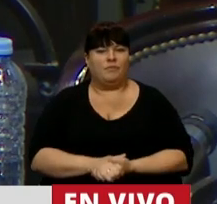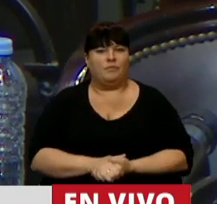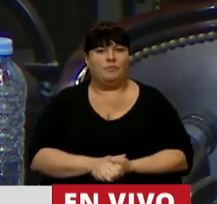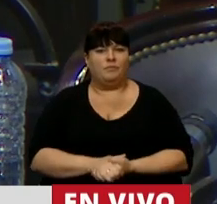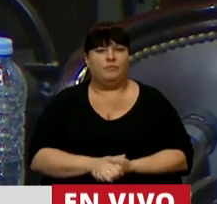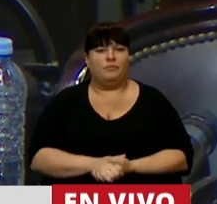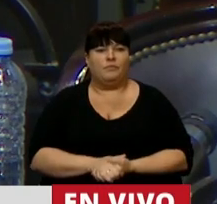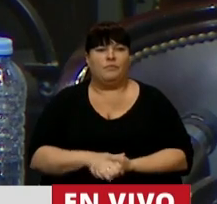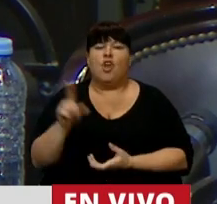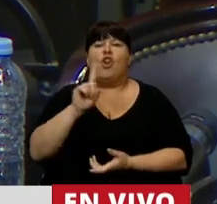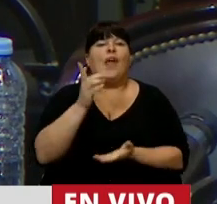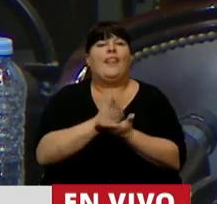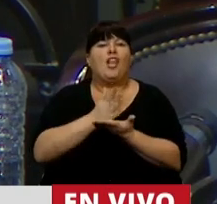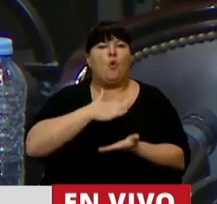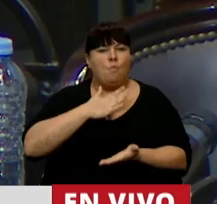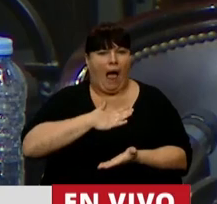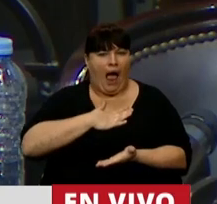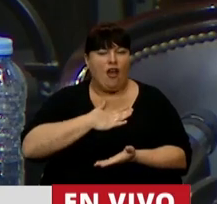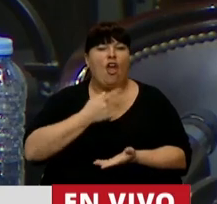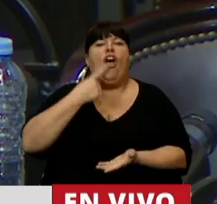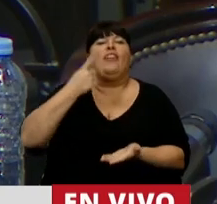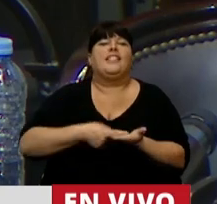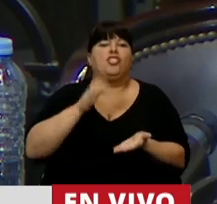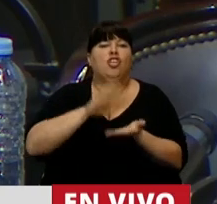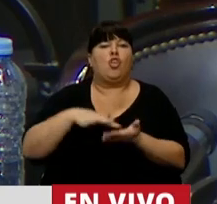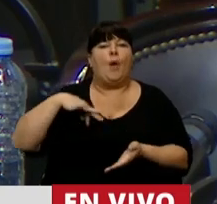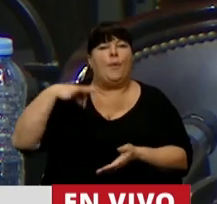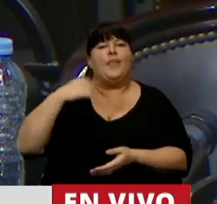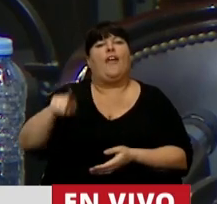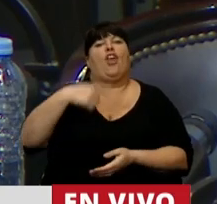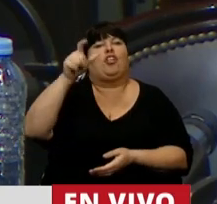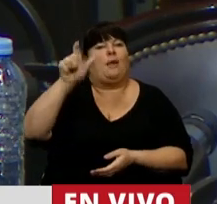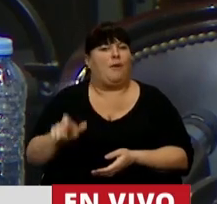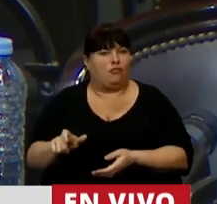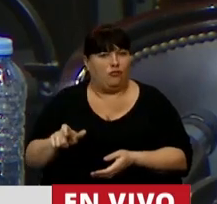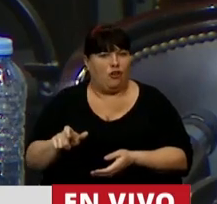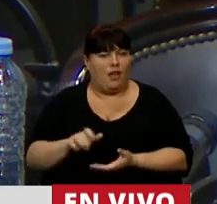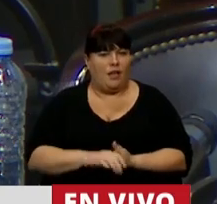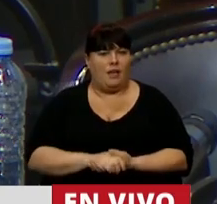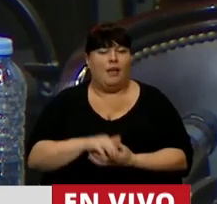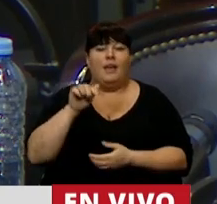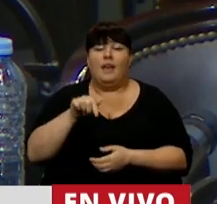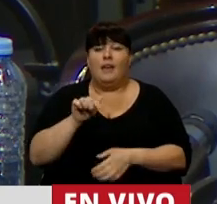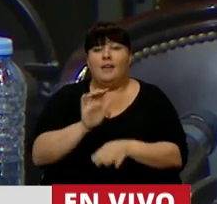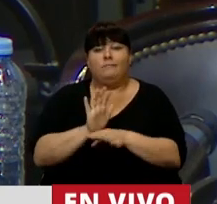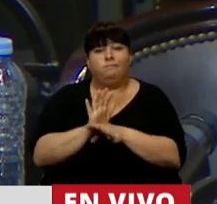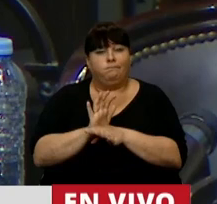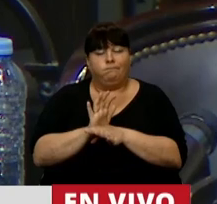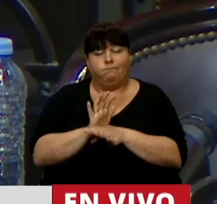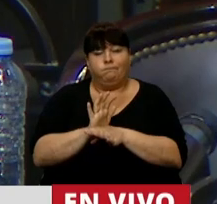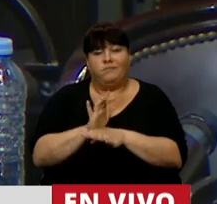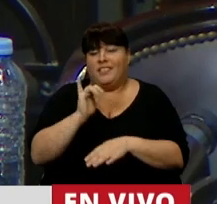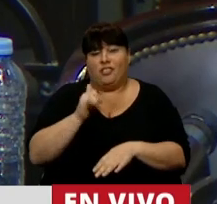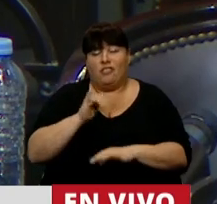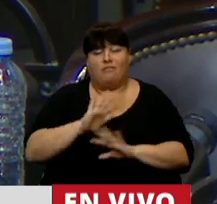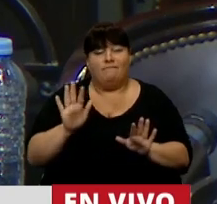No es un derecho humano el acto de decidir sobre la vida de otra persona. Esta es, sin lugar a